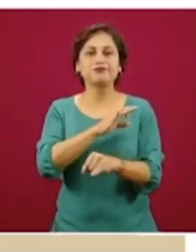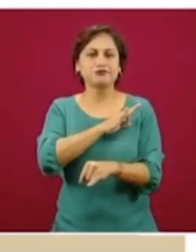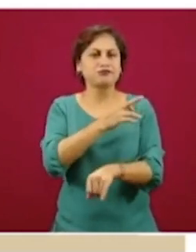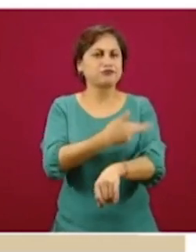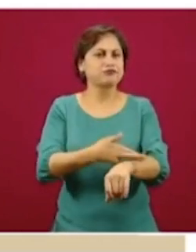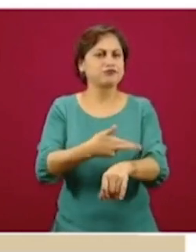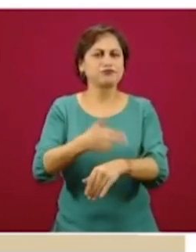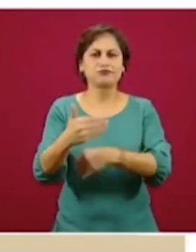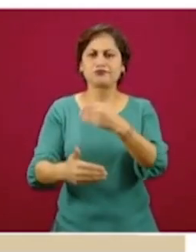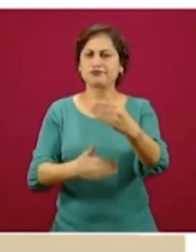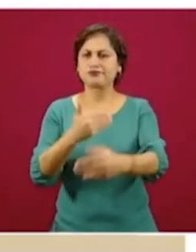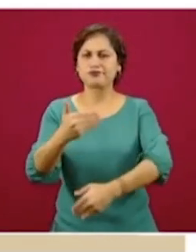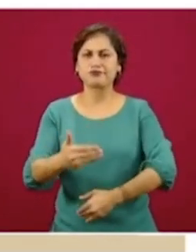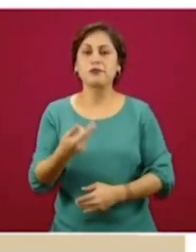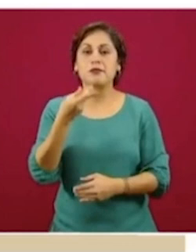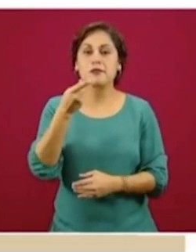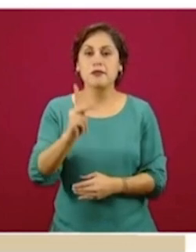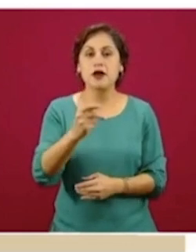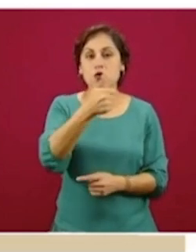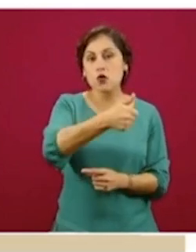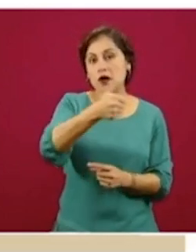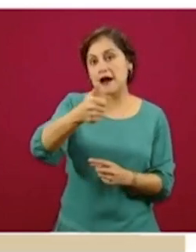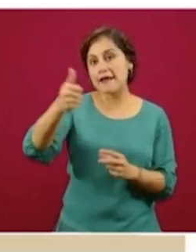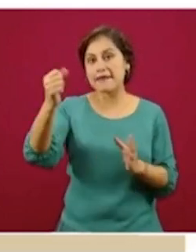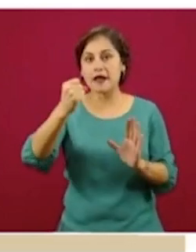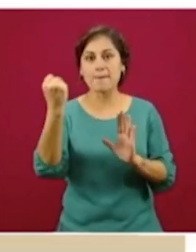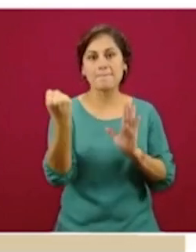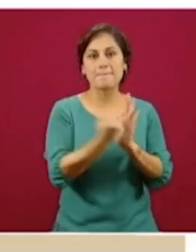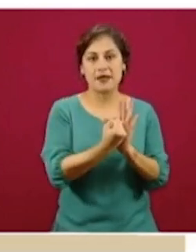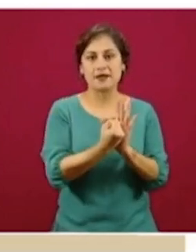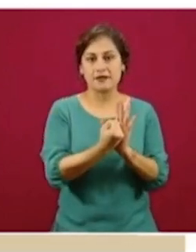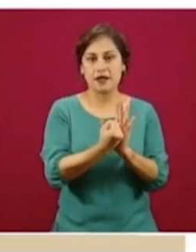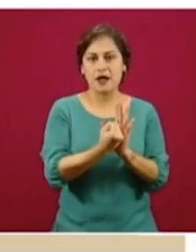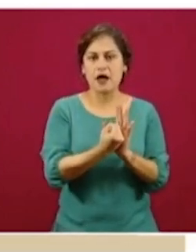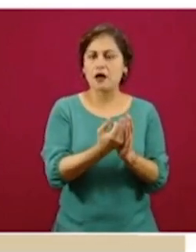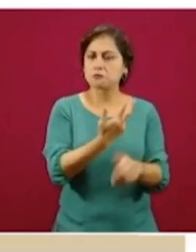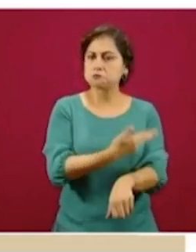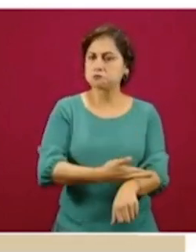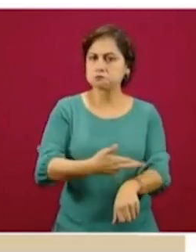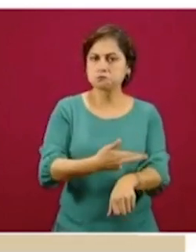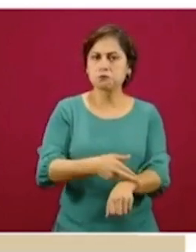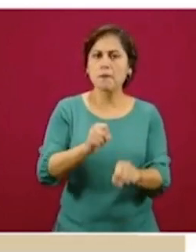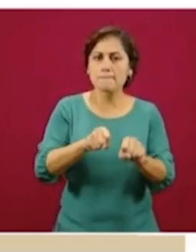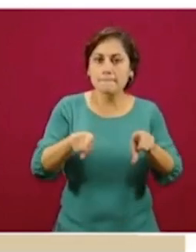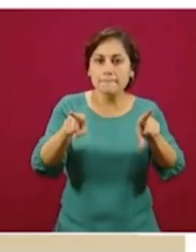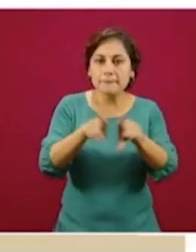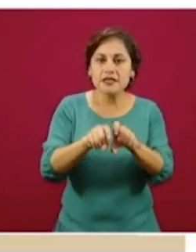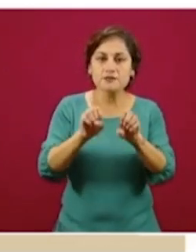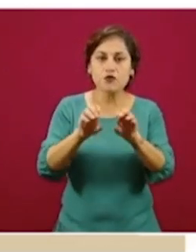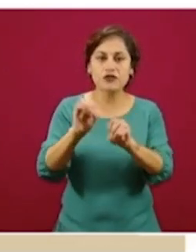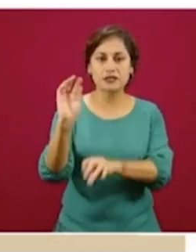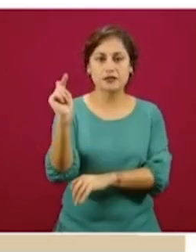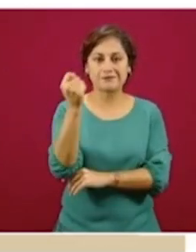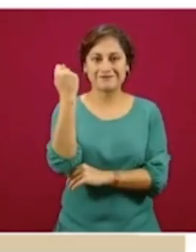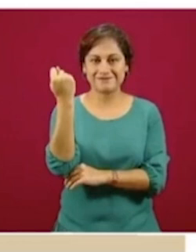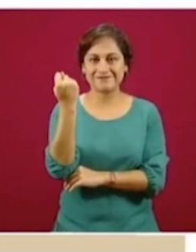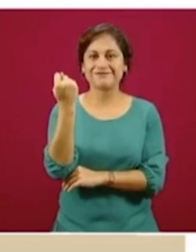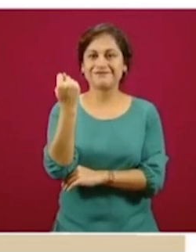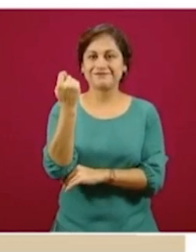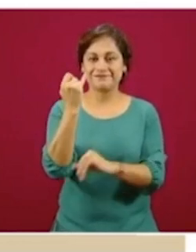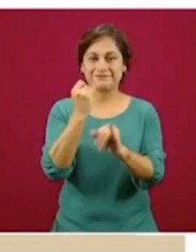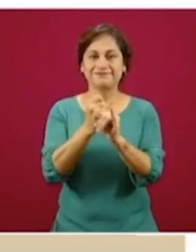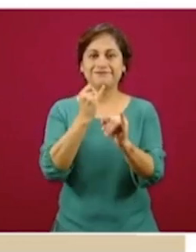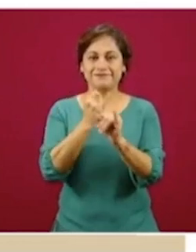servicios de marcas se puede gestionar a través de esta ventanilla electrónica, todos los servicios de